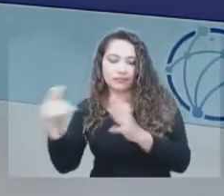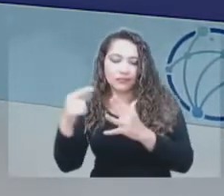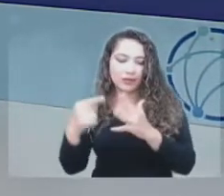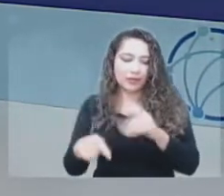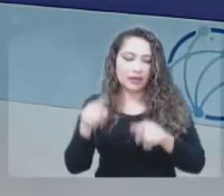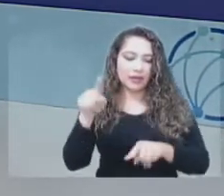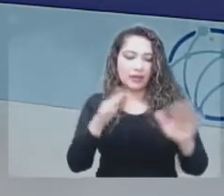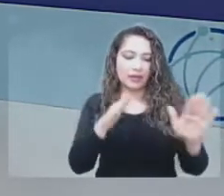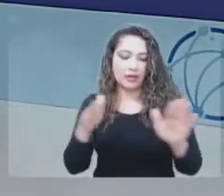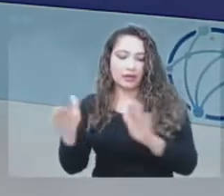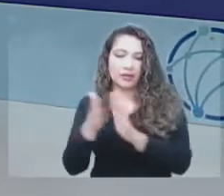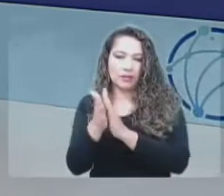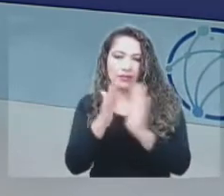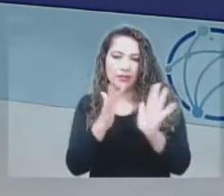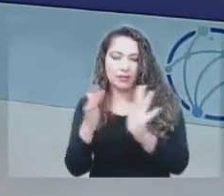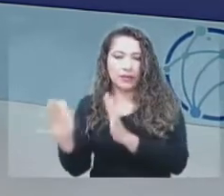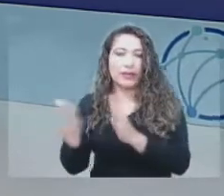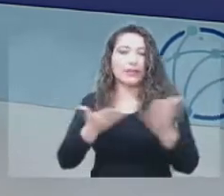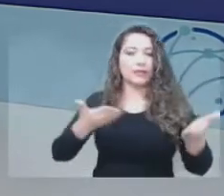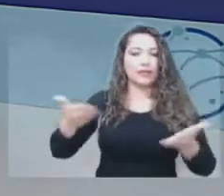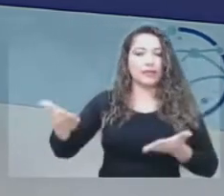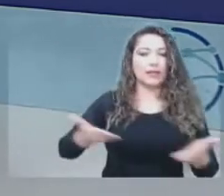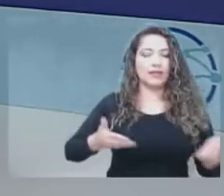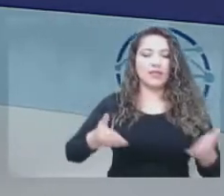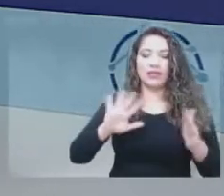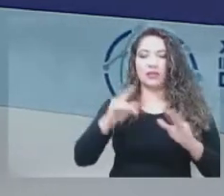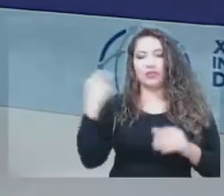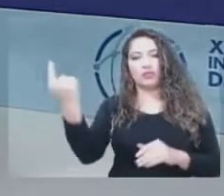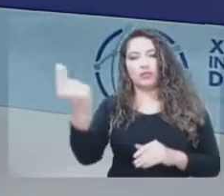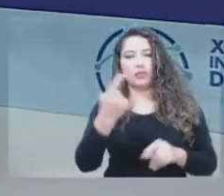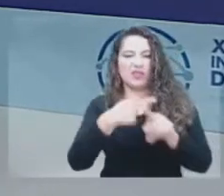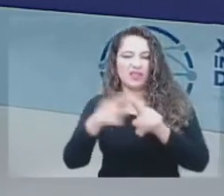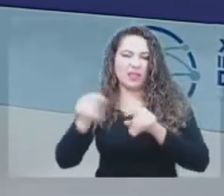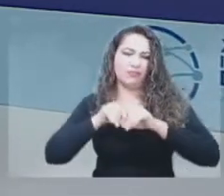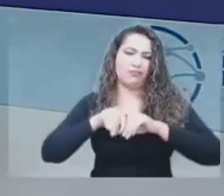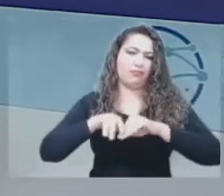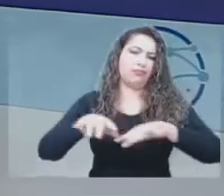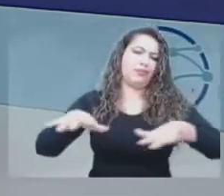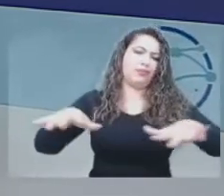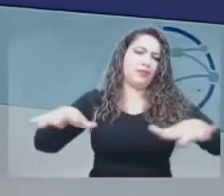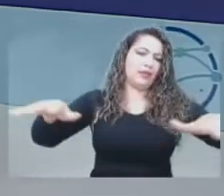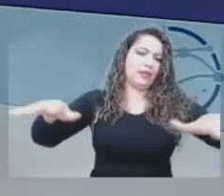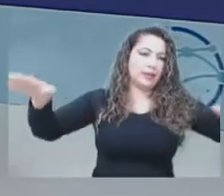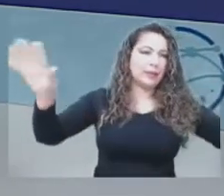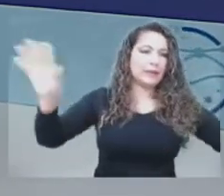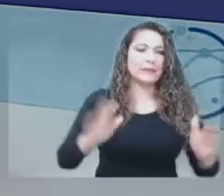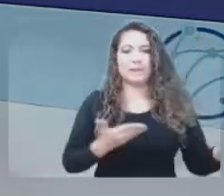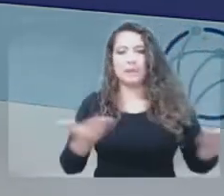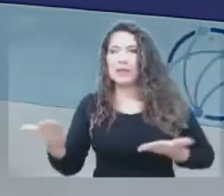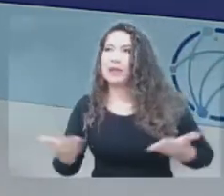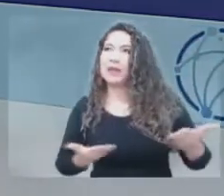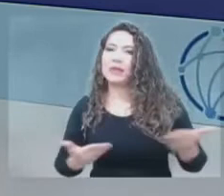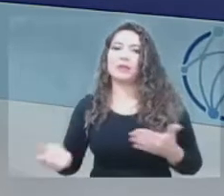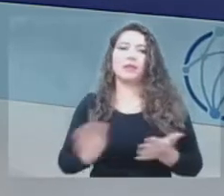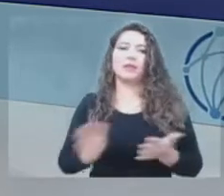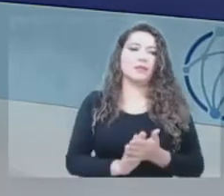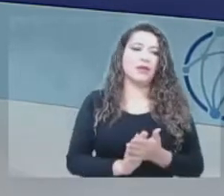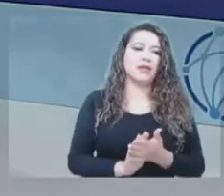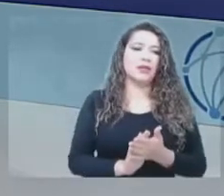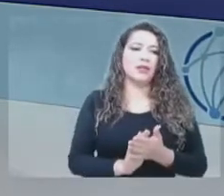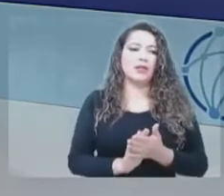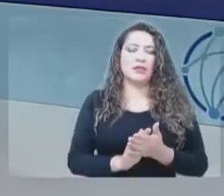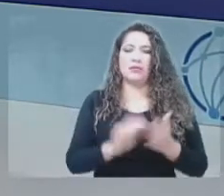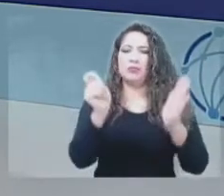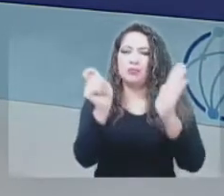servicios de cubrimiento. Cuando hablo de cubrimiento, hablo del servicio, por ejemplo, punto, punto, multipunto. Ejemplo,